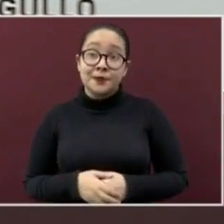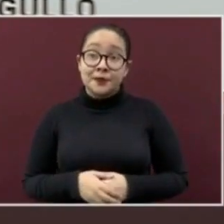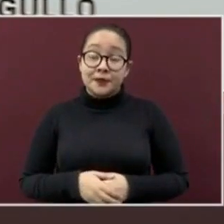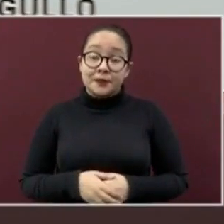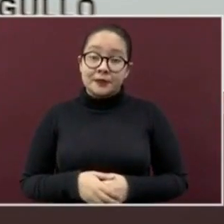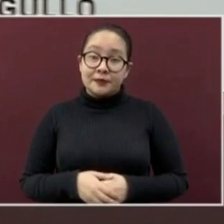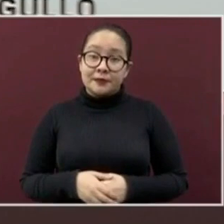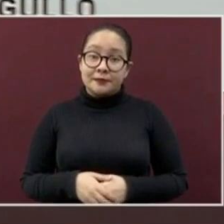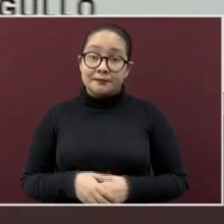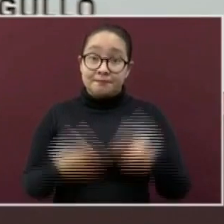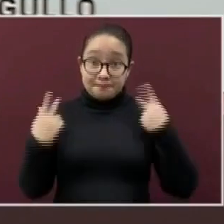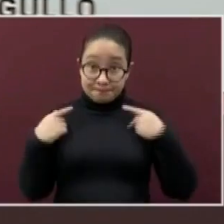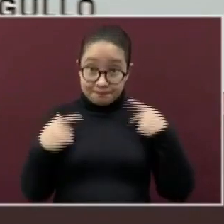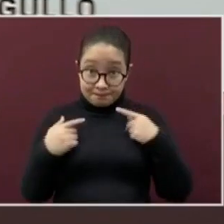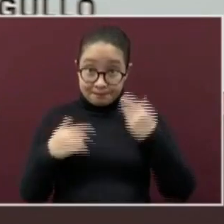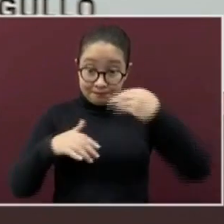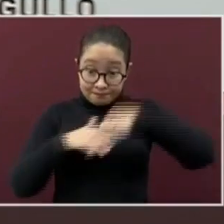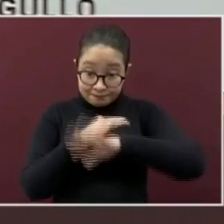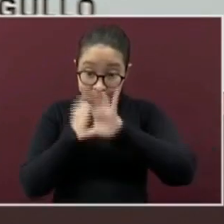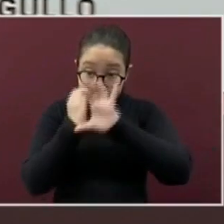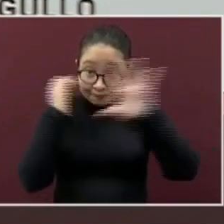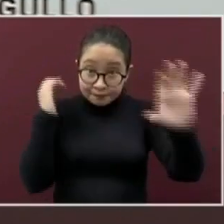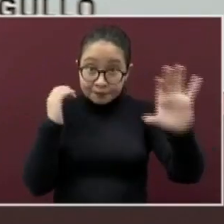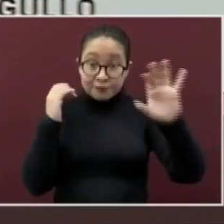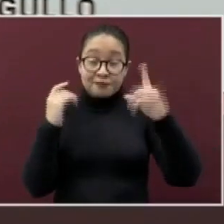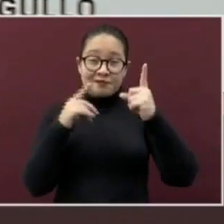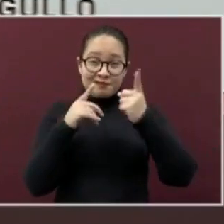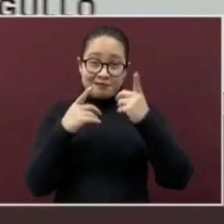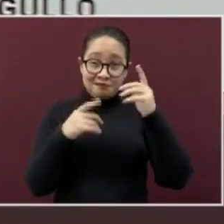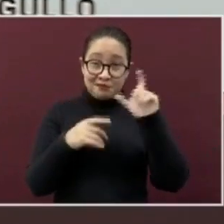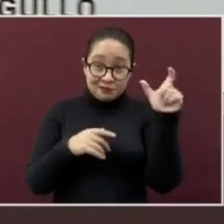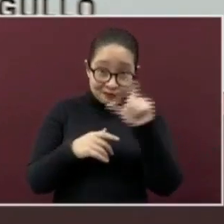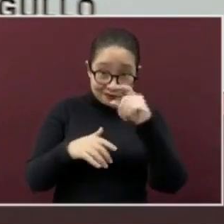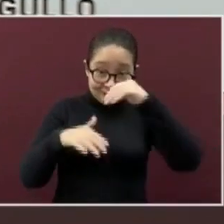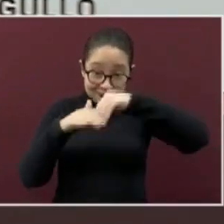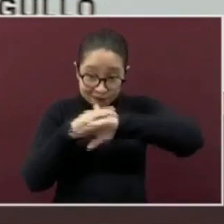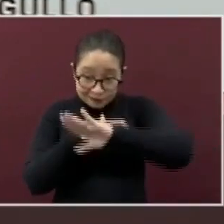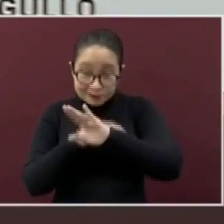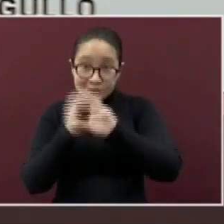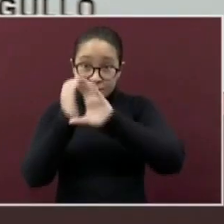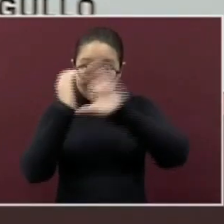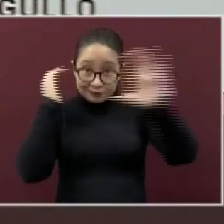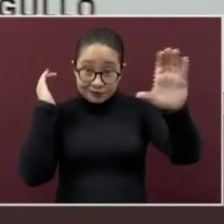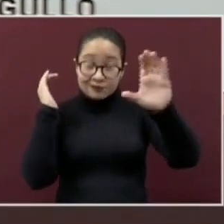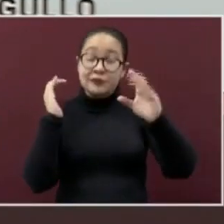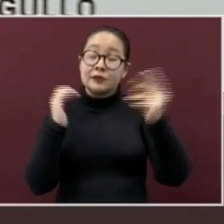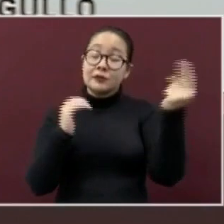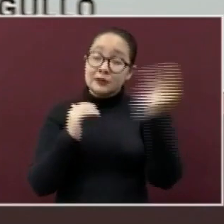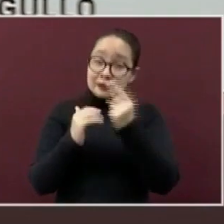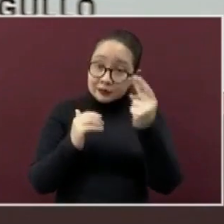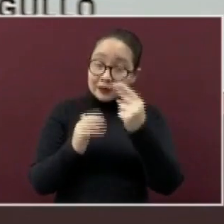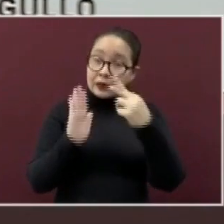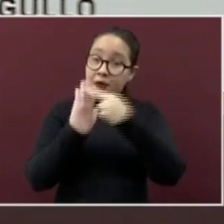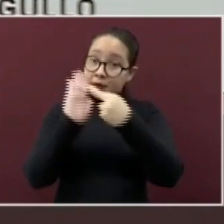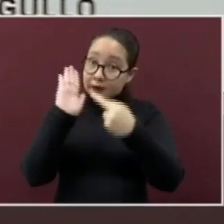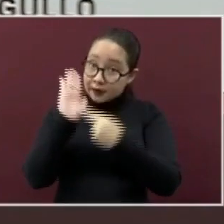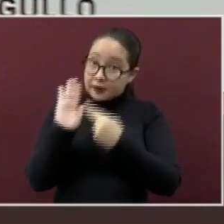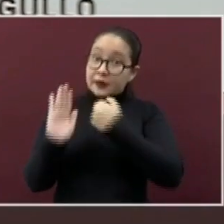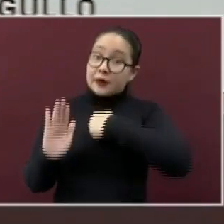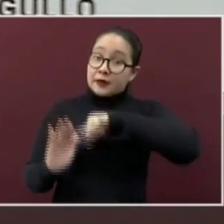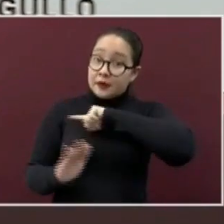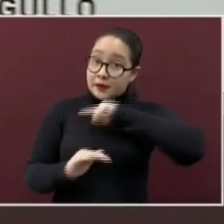A los usuarios, cada vez que utilicen el transporte público, deben de seguir las